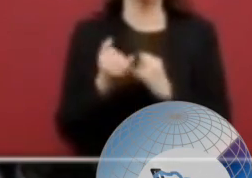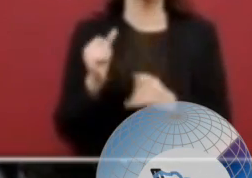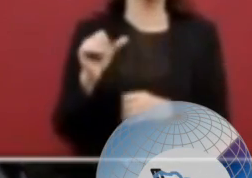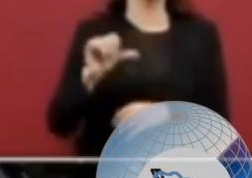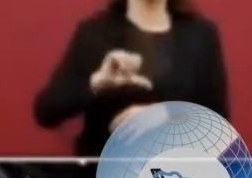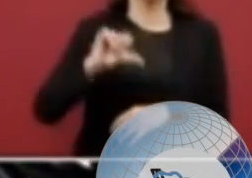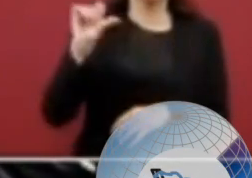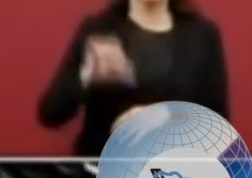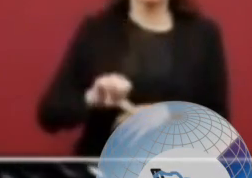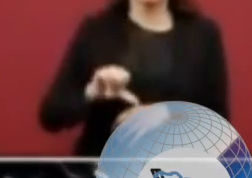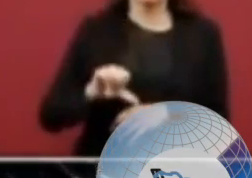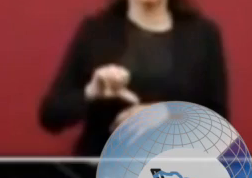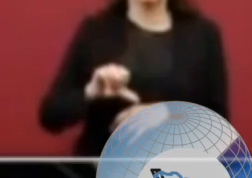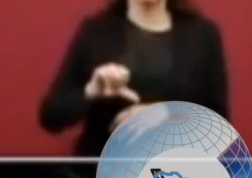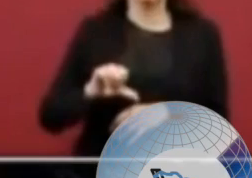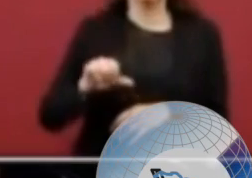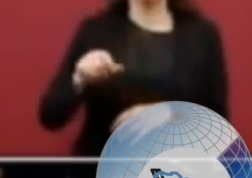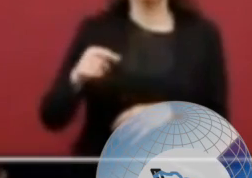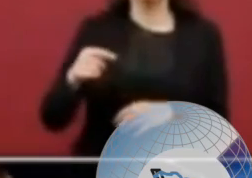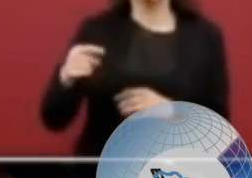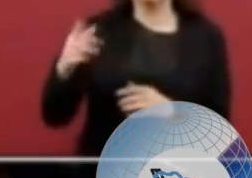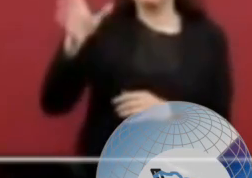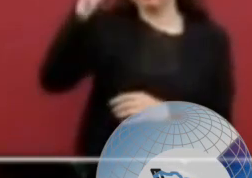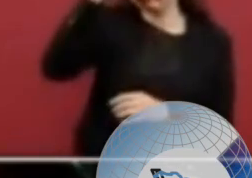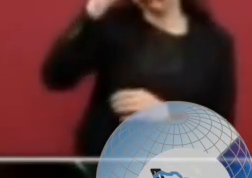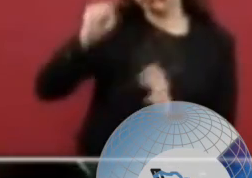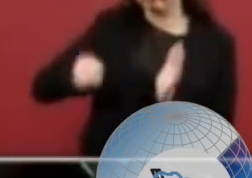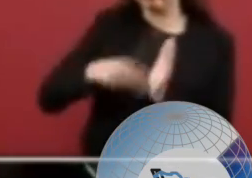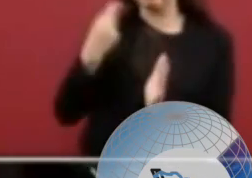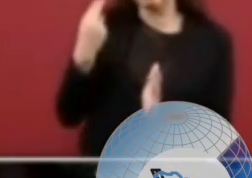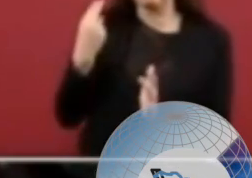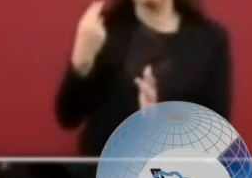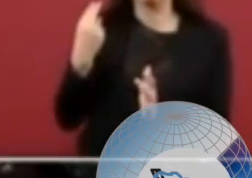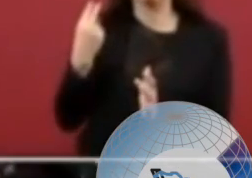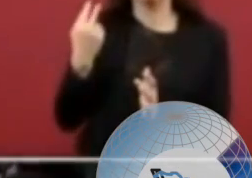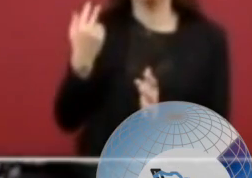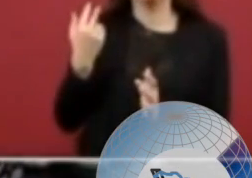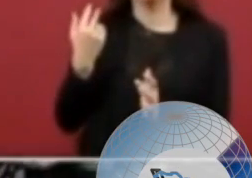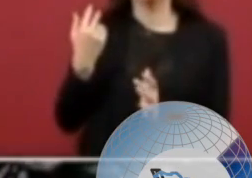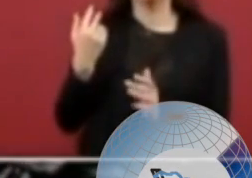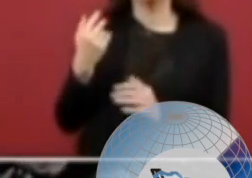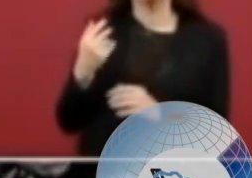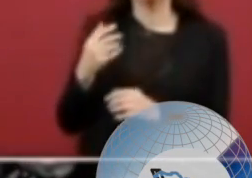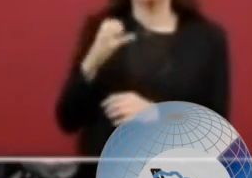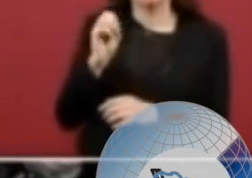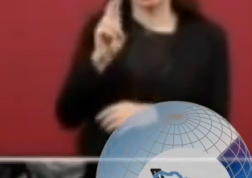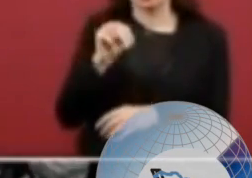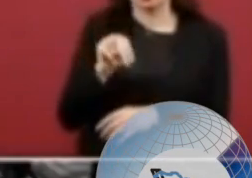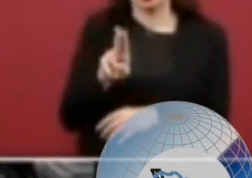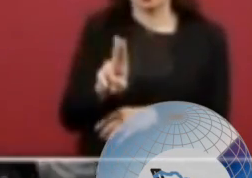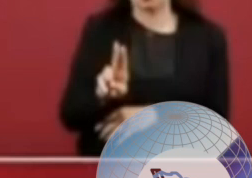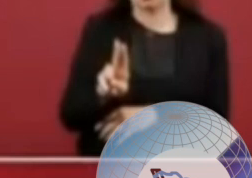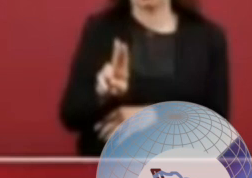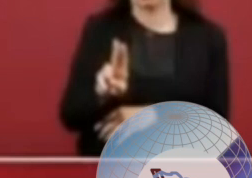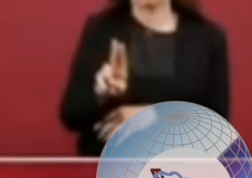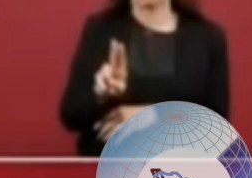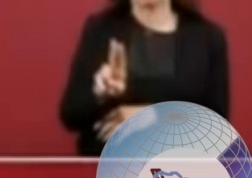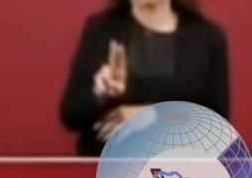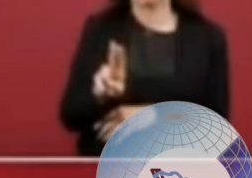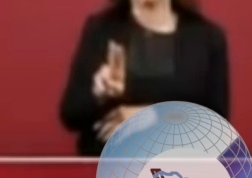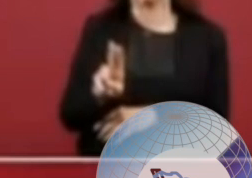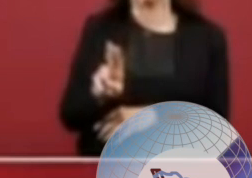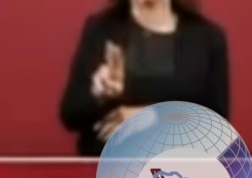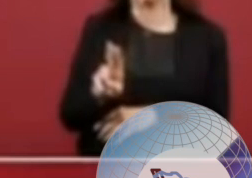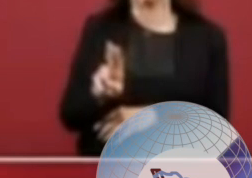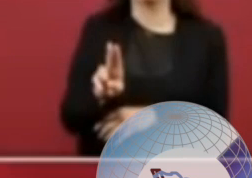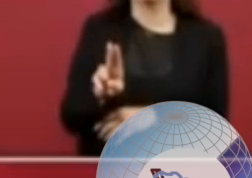suscribir un acuerdo con la ONU para